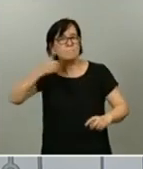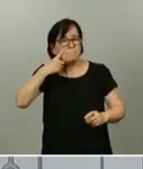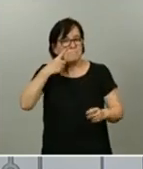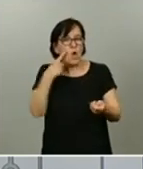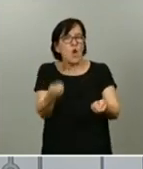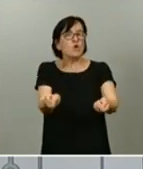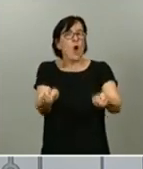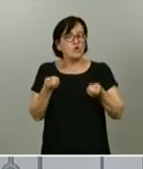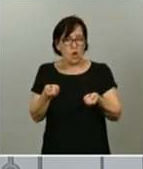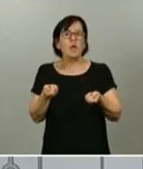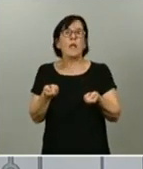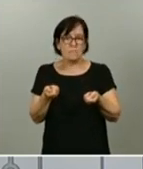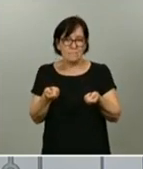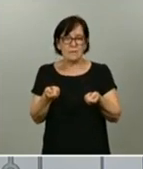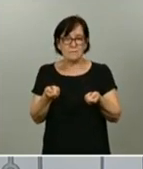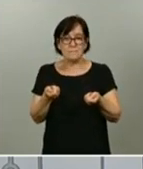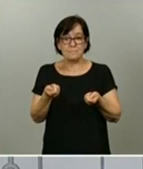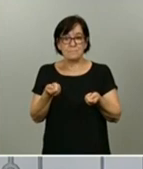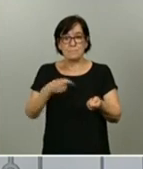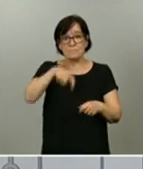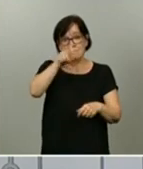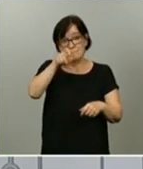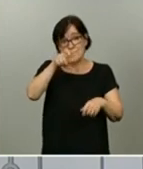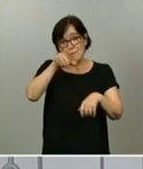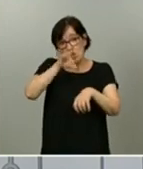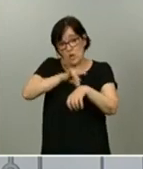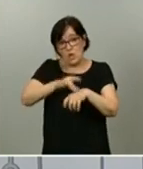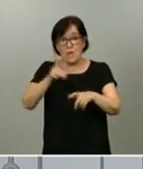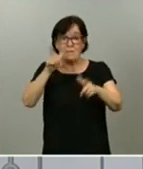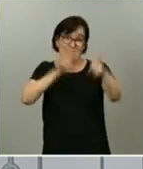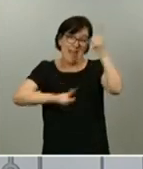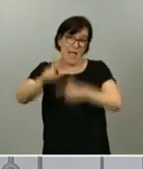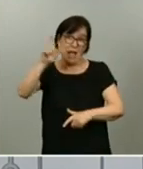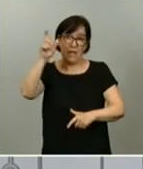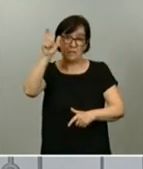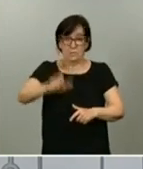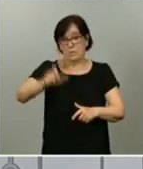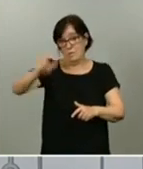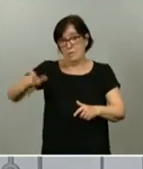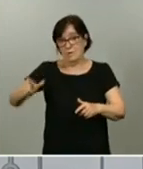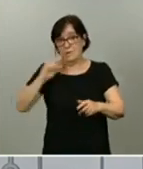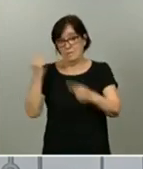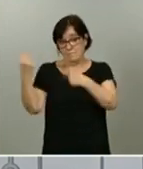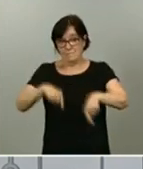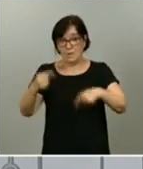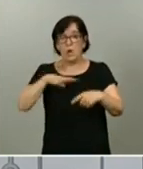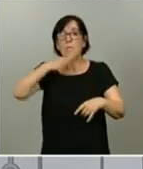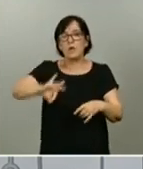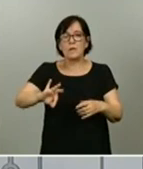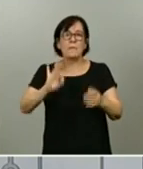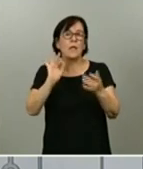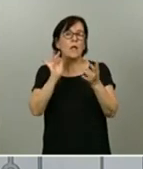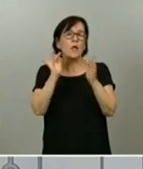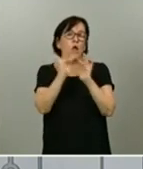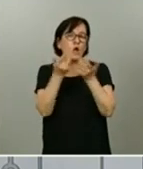los casos viajeros, casos importados, y los posibles contactos que han tenido en nuestro